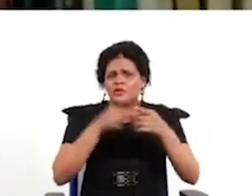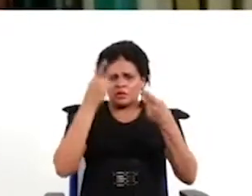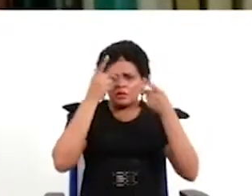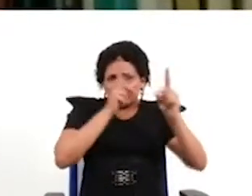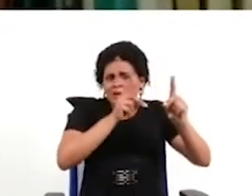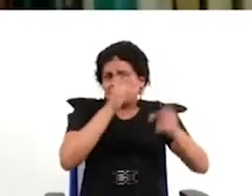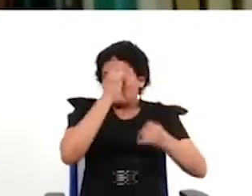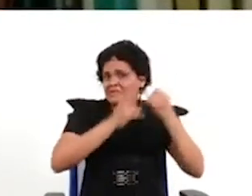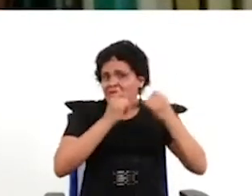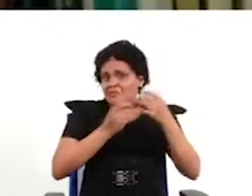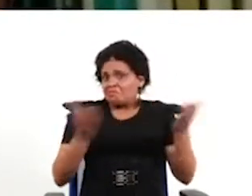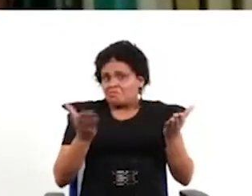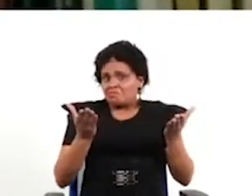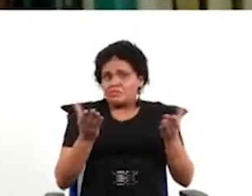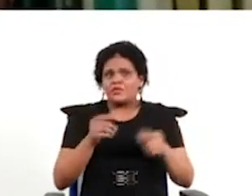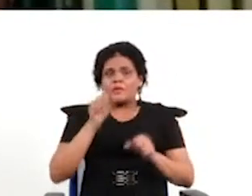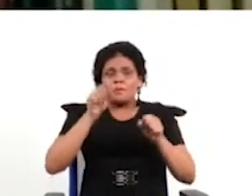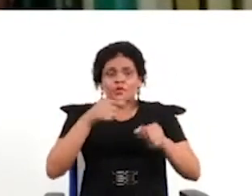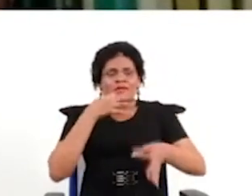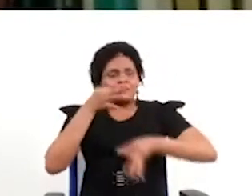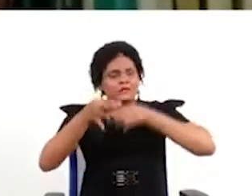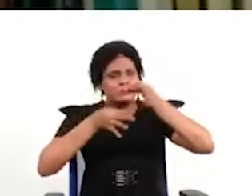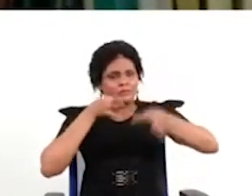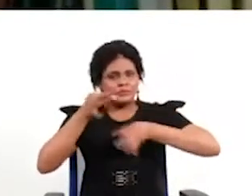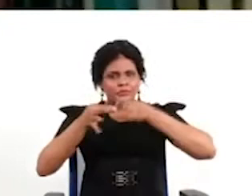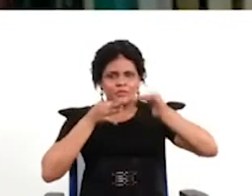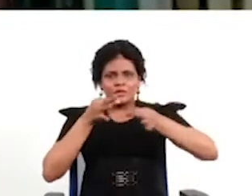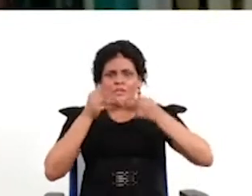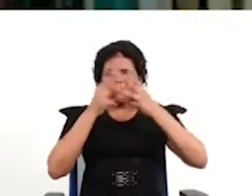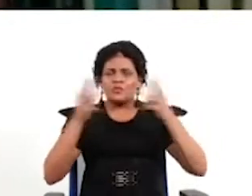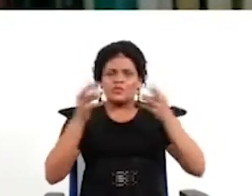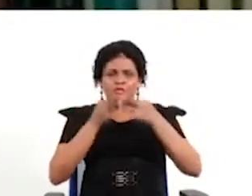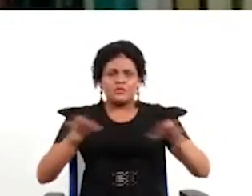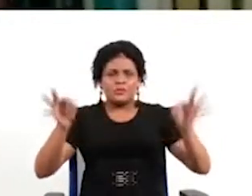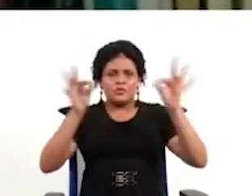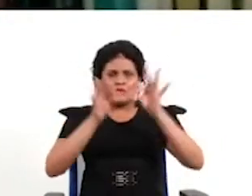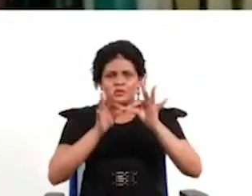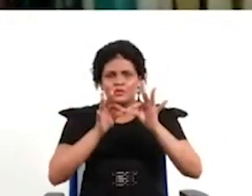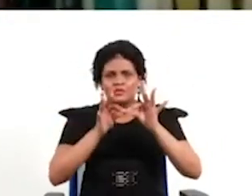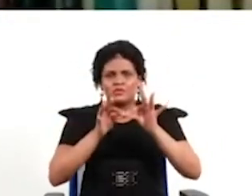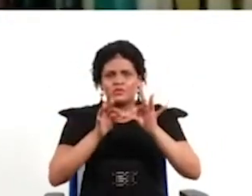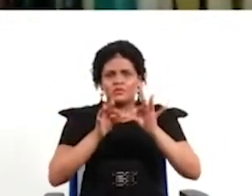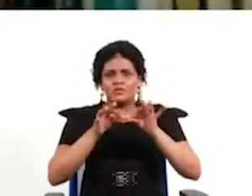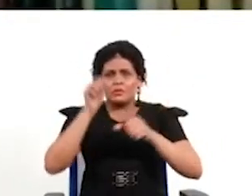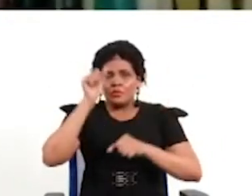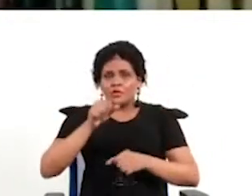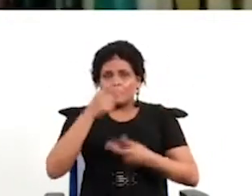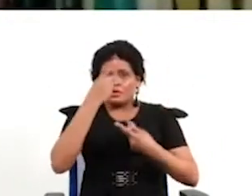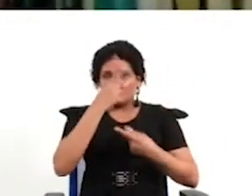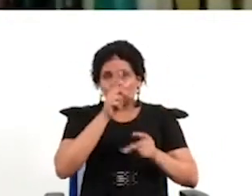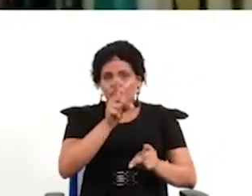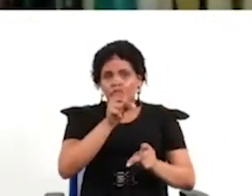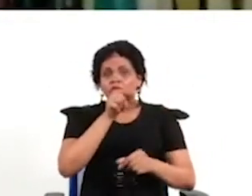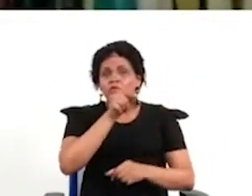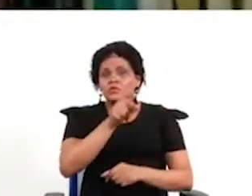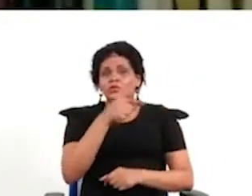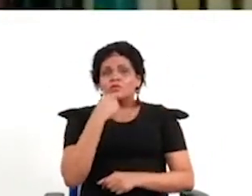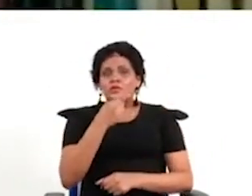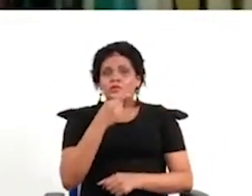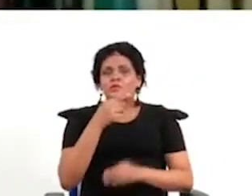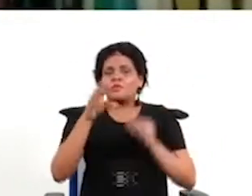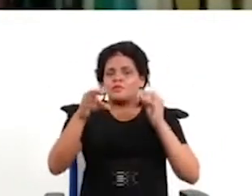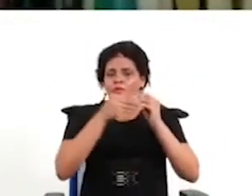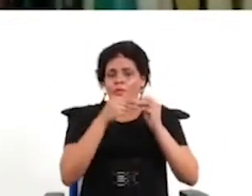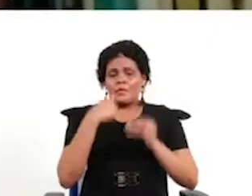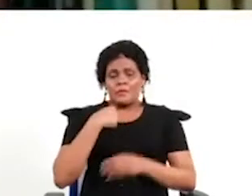finalmente quién será. Y eso hay que explicarlo y a mí me parece muy importante y sobre esto hay posiciones distintas a la mía pero